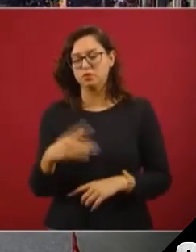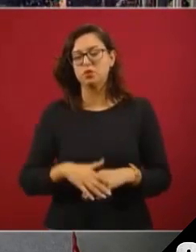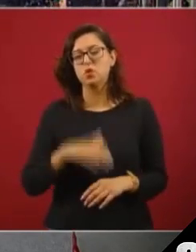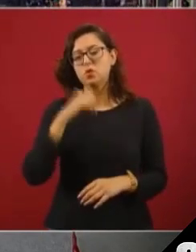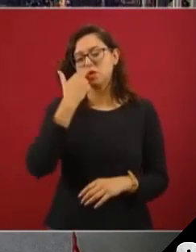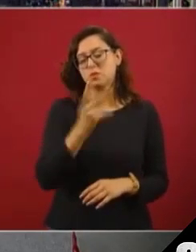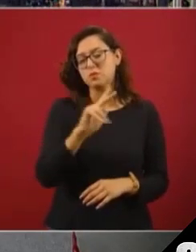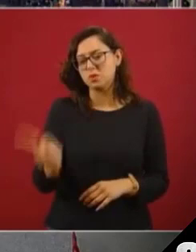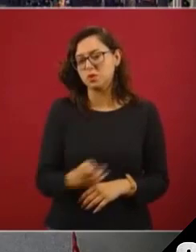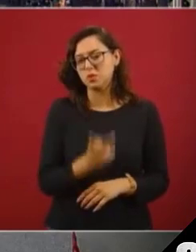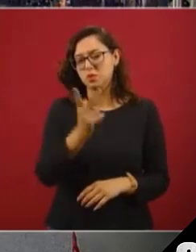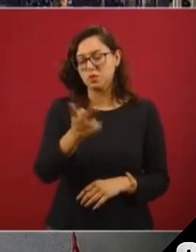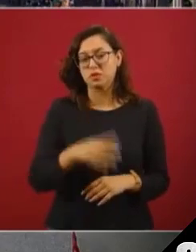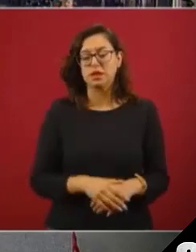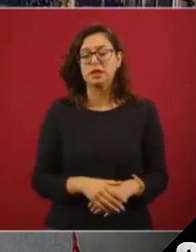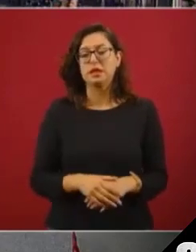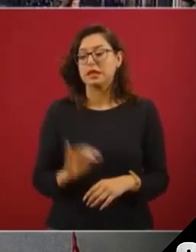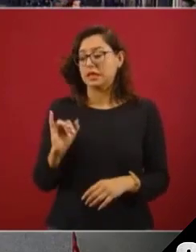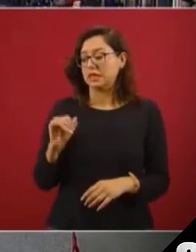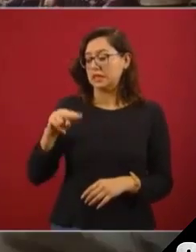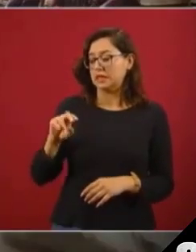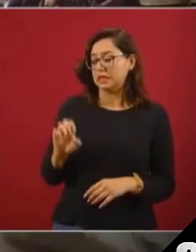¿Qué la resolución del INE?